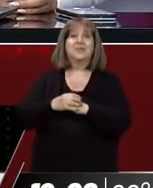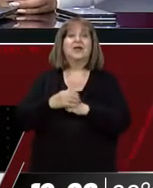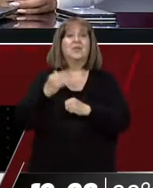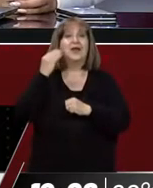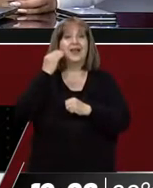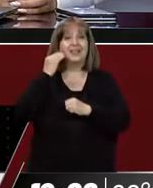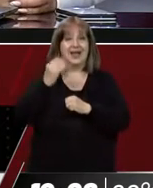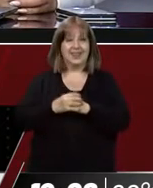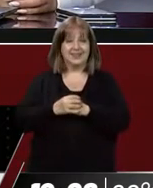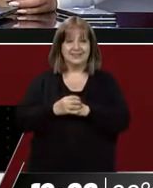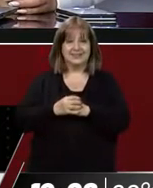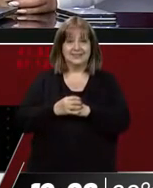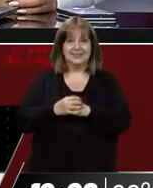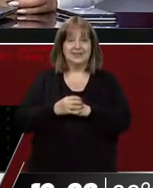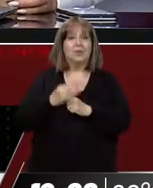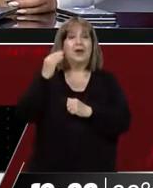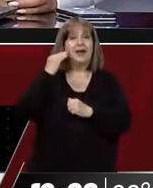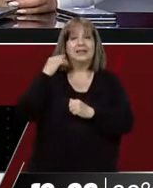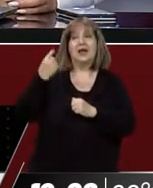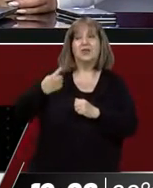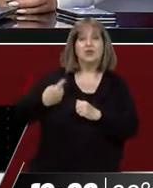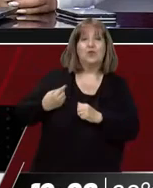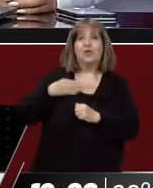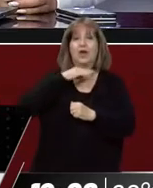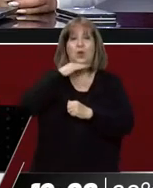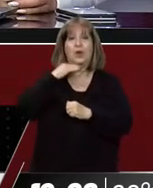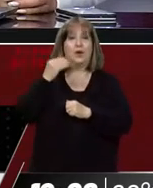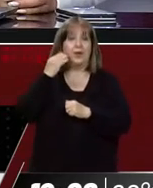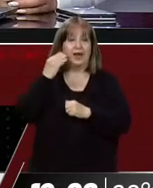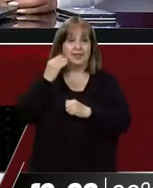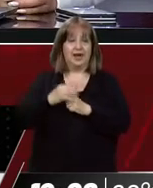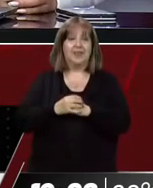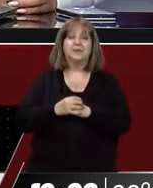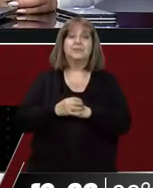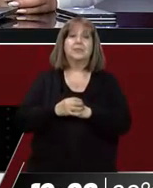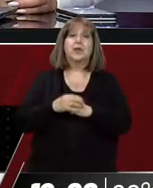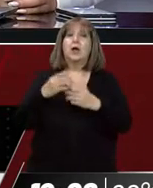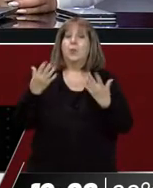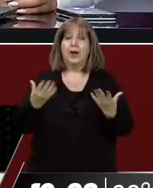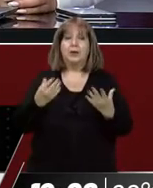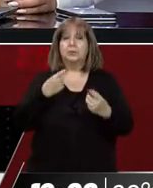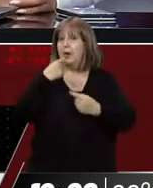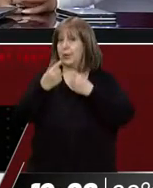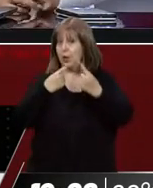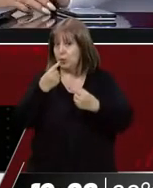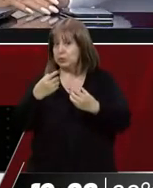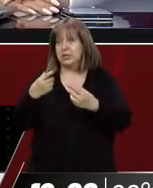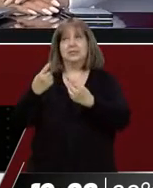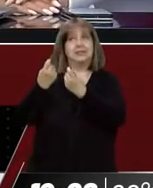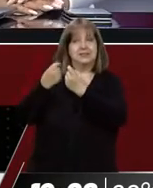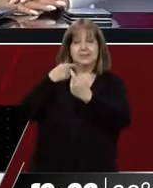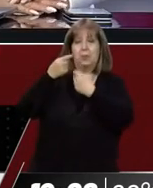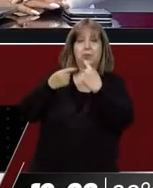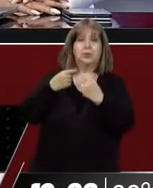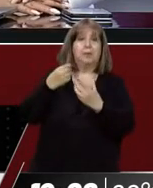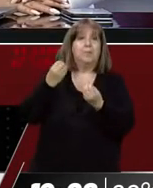Buenas tardes, Fernando. Hola, Sofía. Hola, Julián. Buenas tardes. ¿Cómo va? Buenas tardes. Había un poquito de delay. Bueno, muchas preguntas para hacerle porque se imaginará que